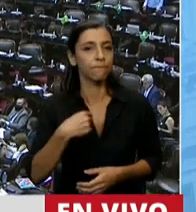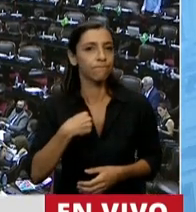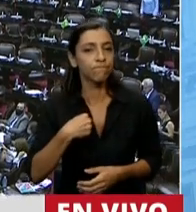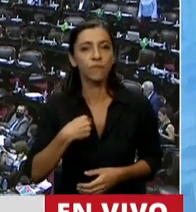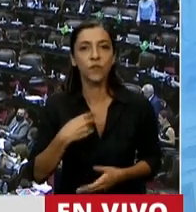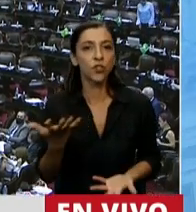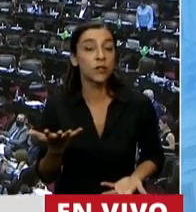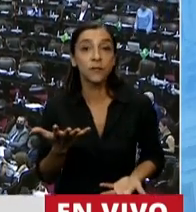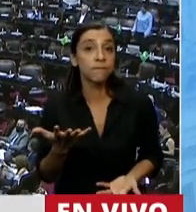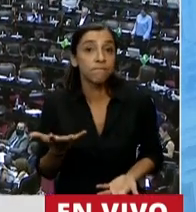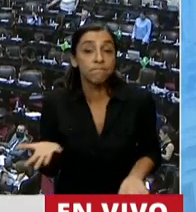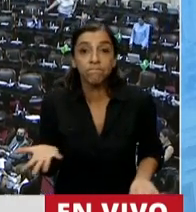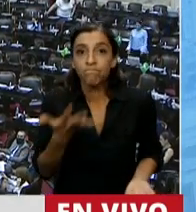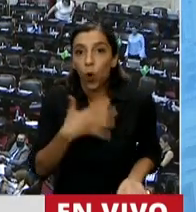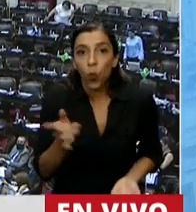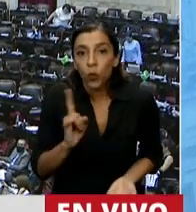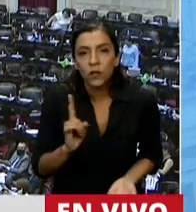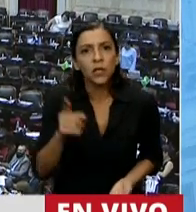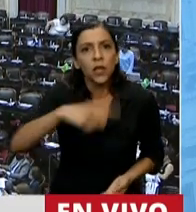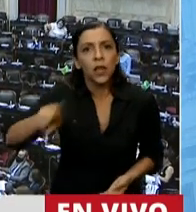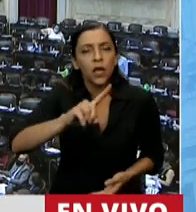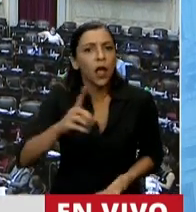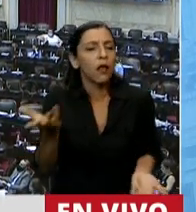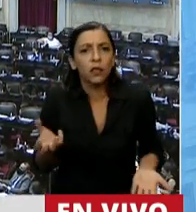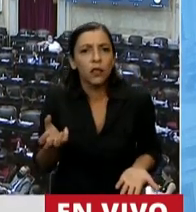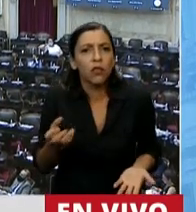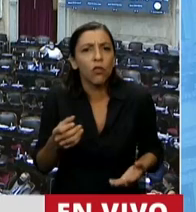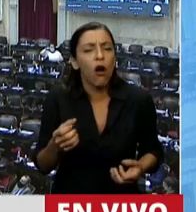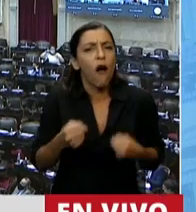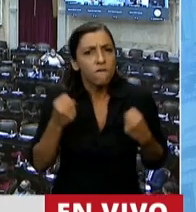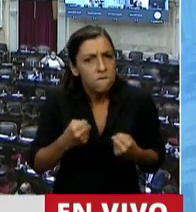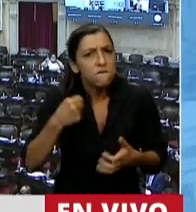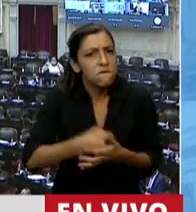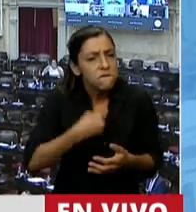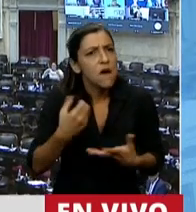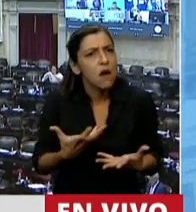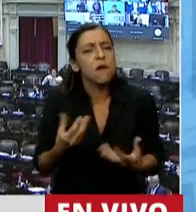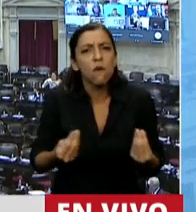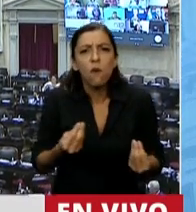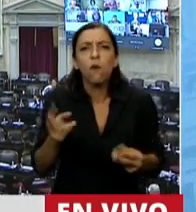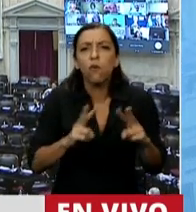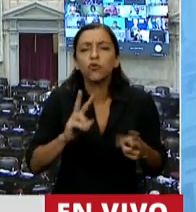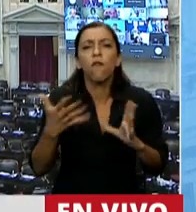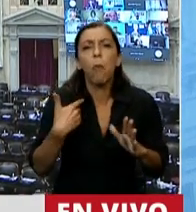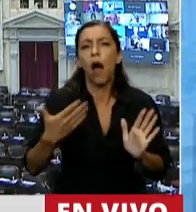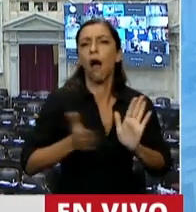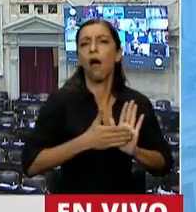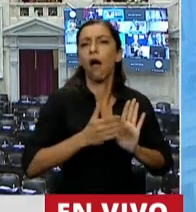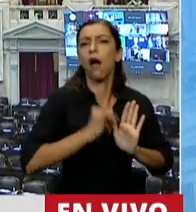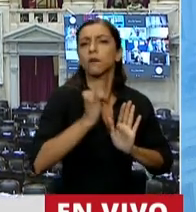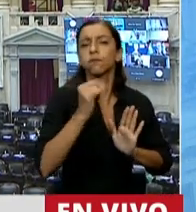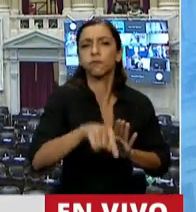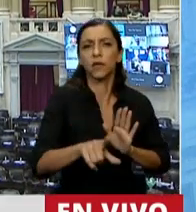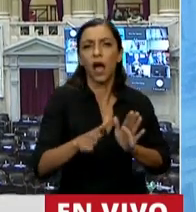sin entender la insistencia de las personas que siguen justificando que esta ley que hoy